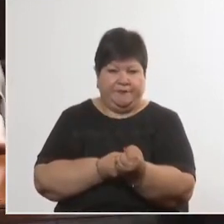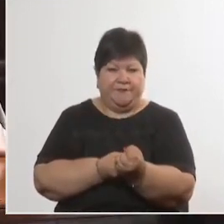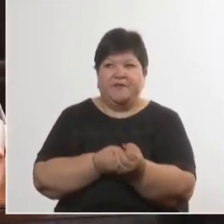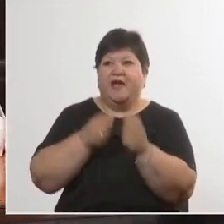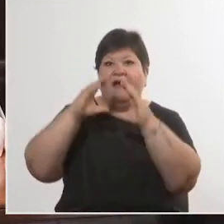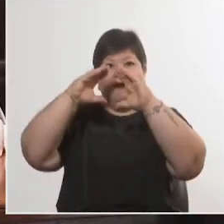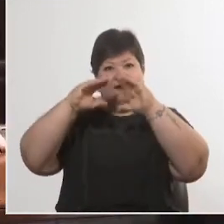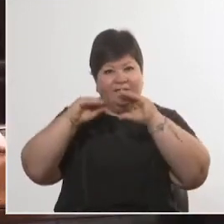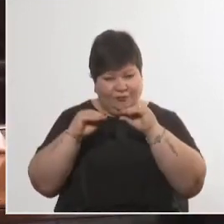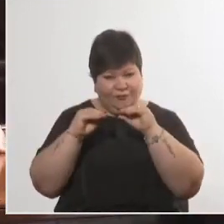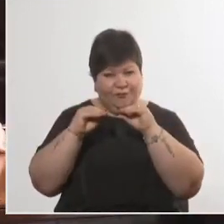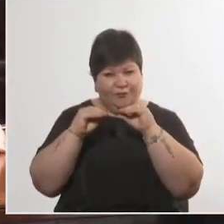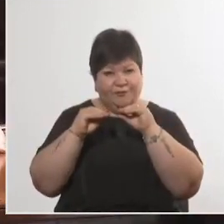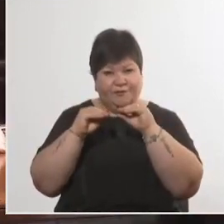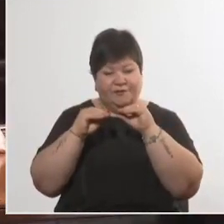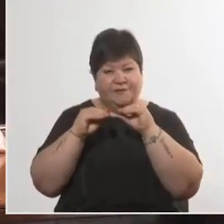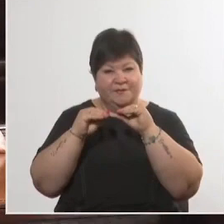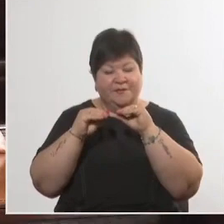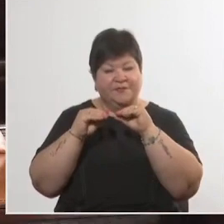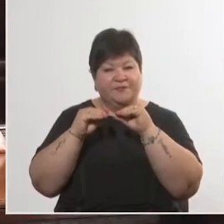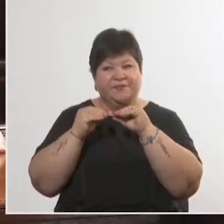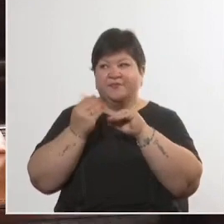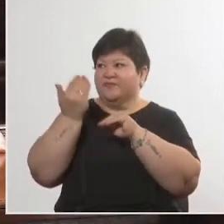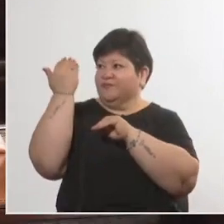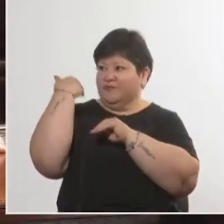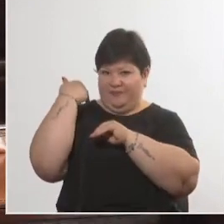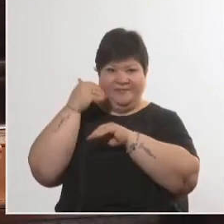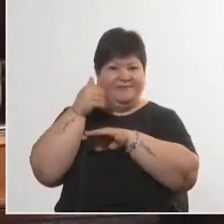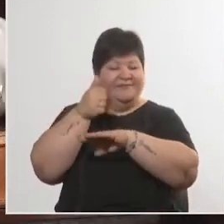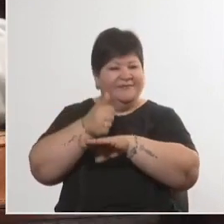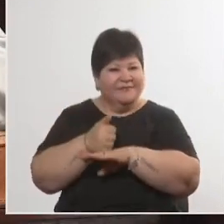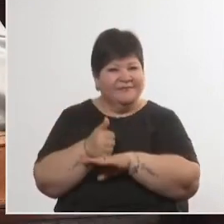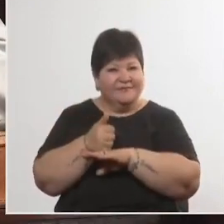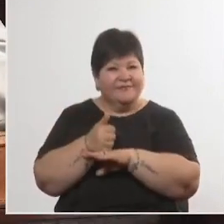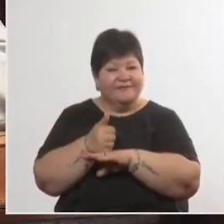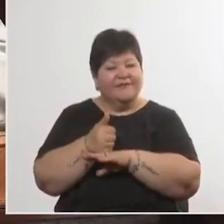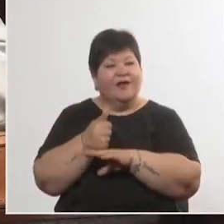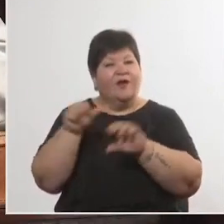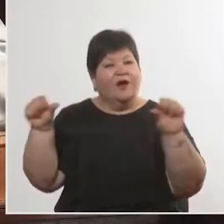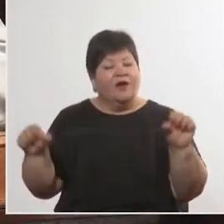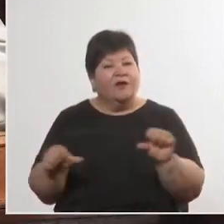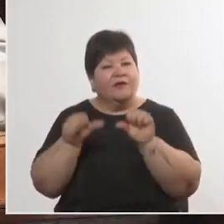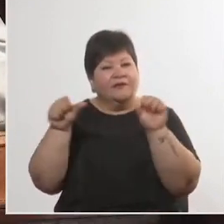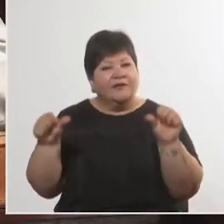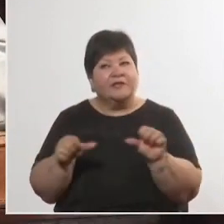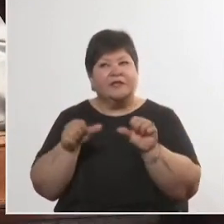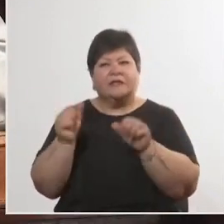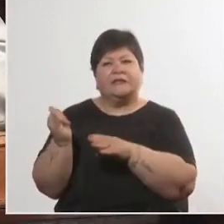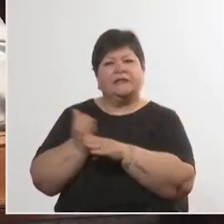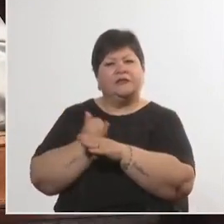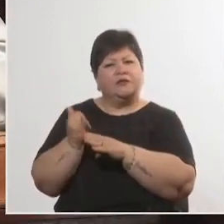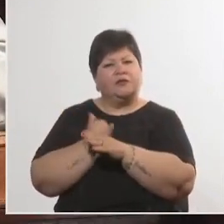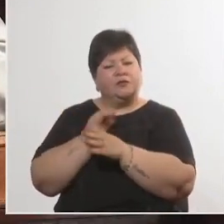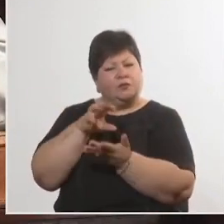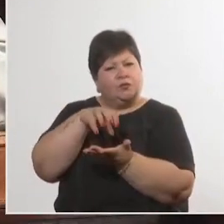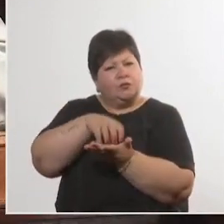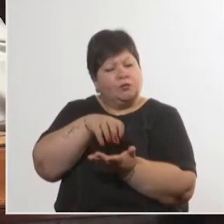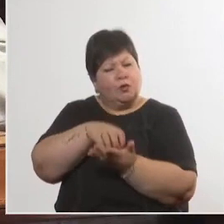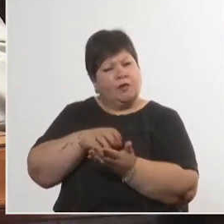Anoche estuvimos en un evento donde el Instituto de la Mujer Melchora Cuenca